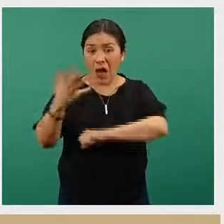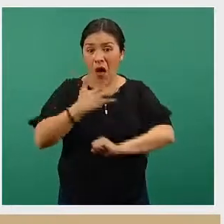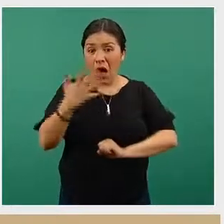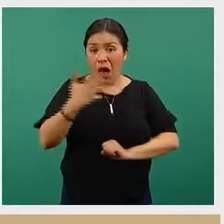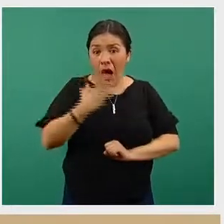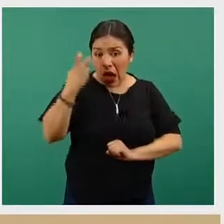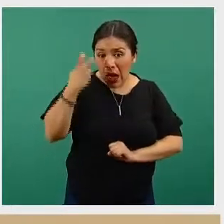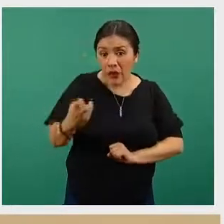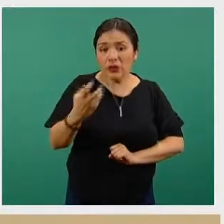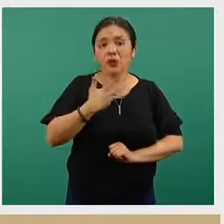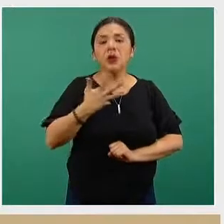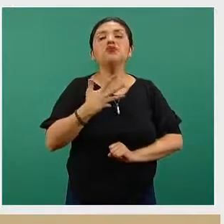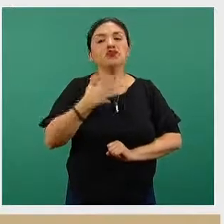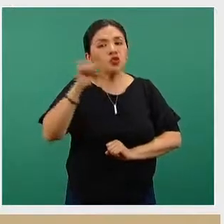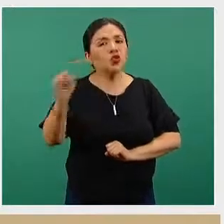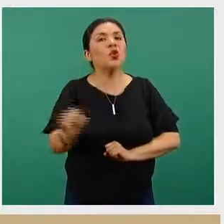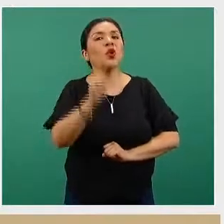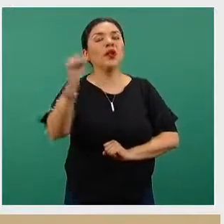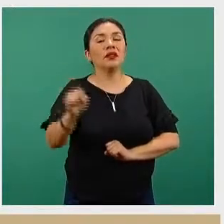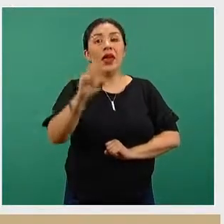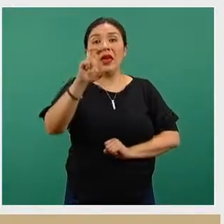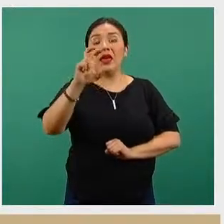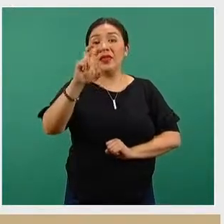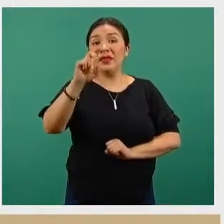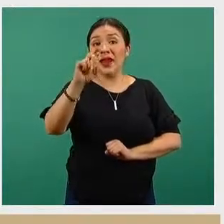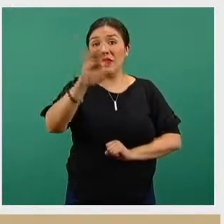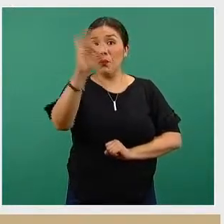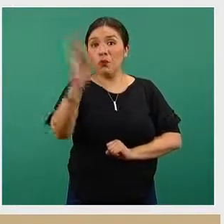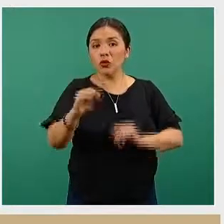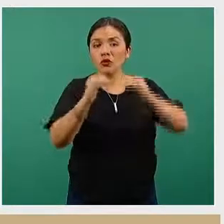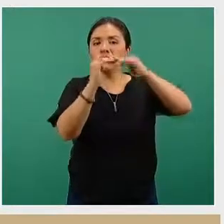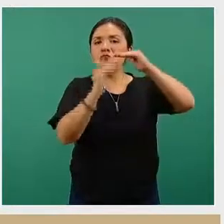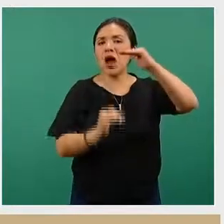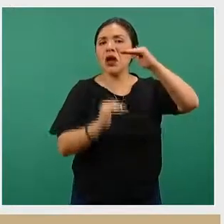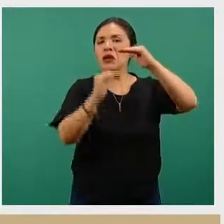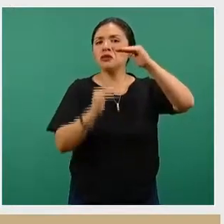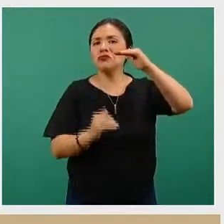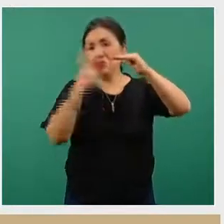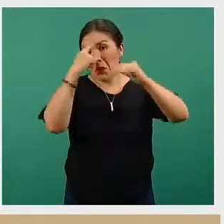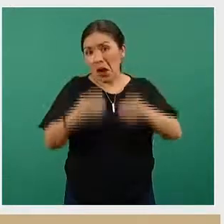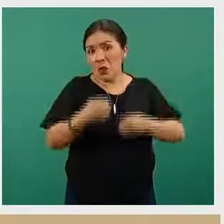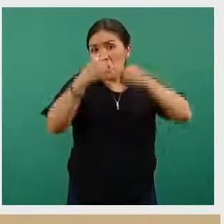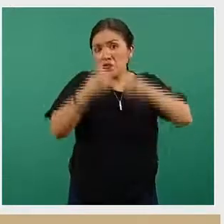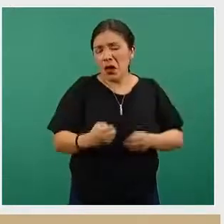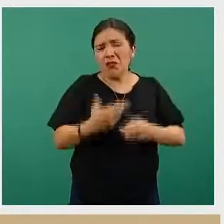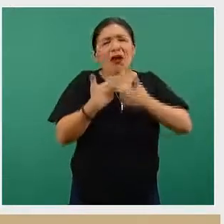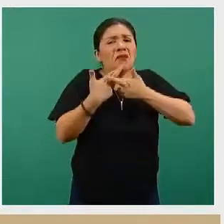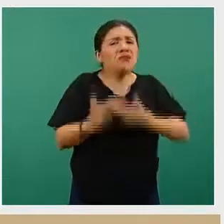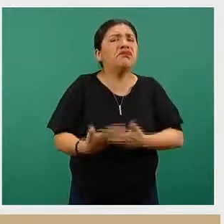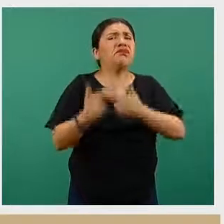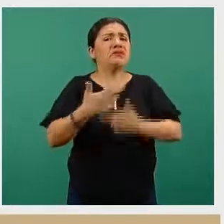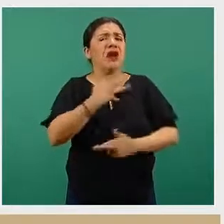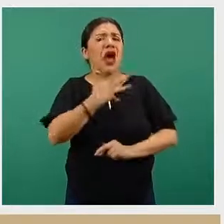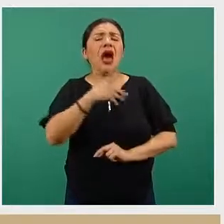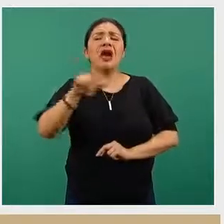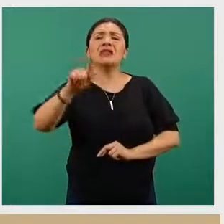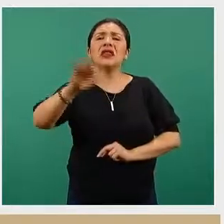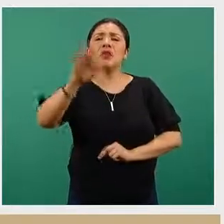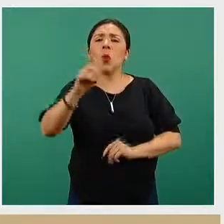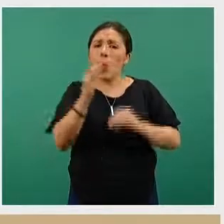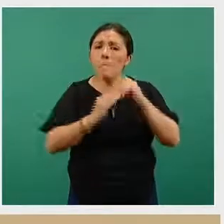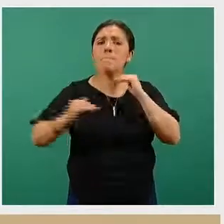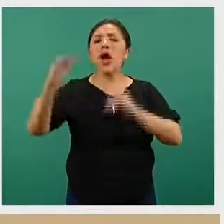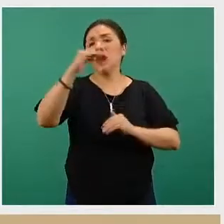federativas, afortunadamente se encuentran en el rubro del 30 por ciento o menos de